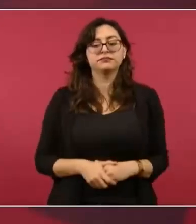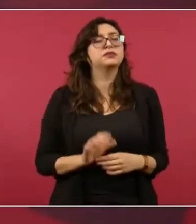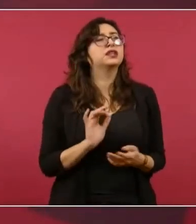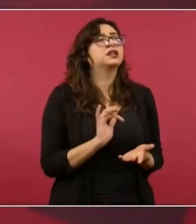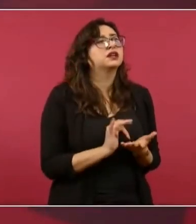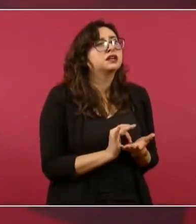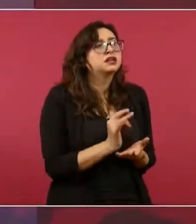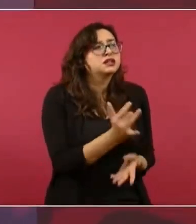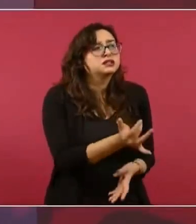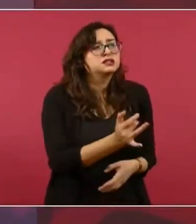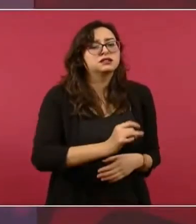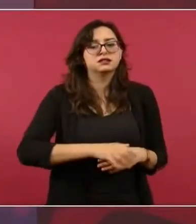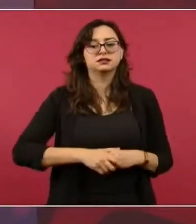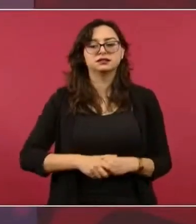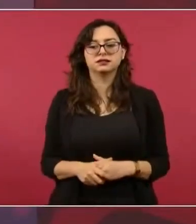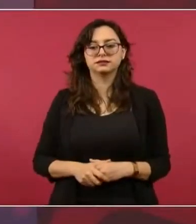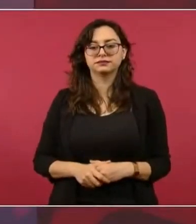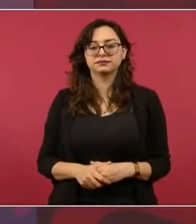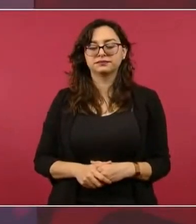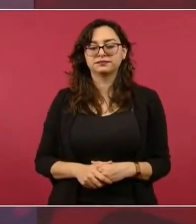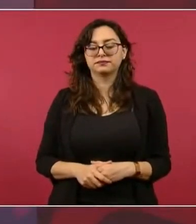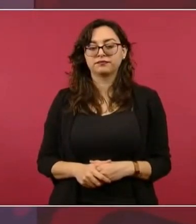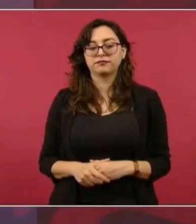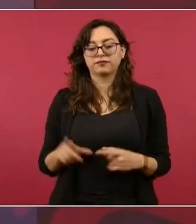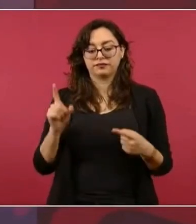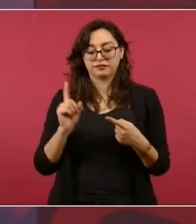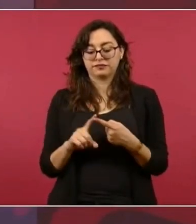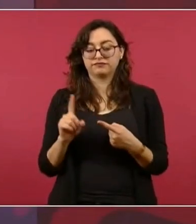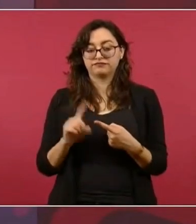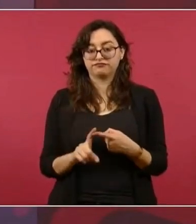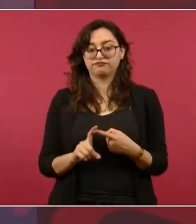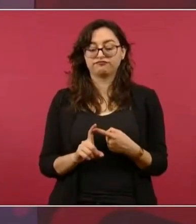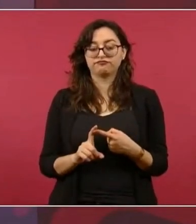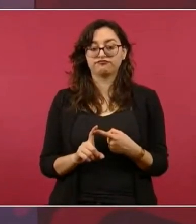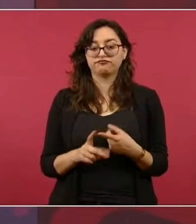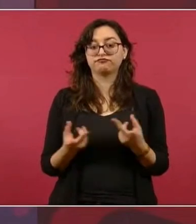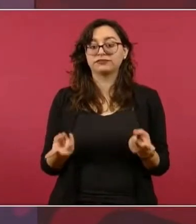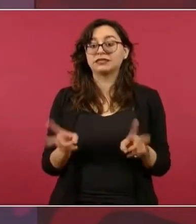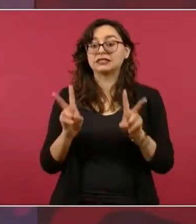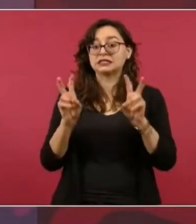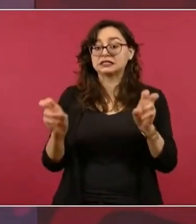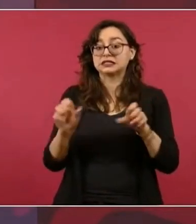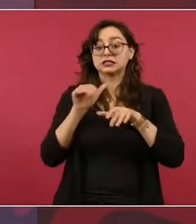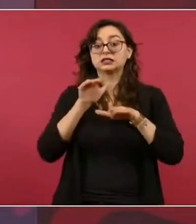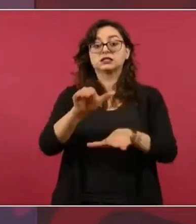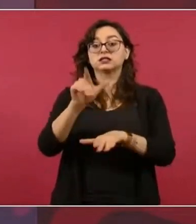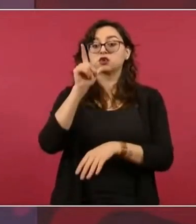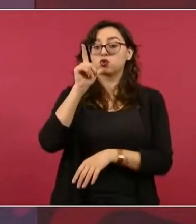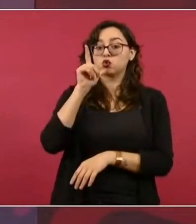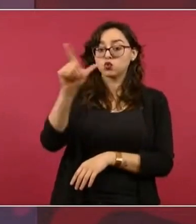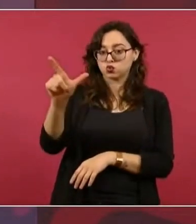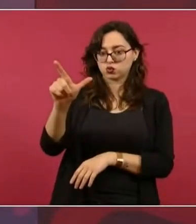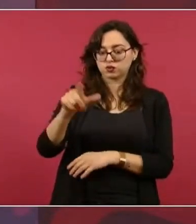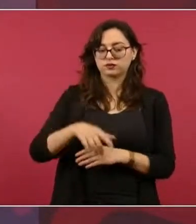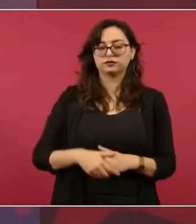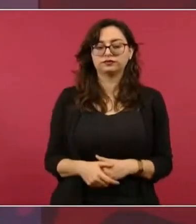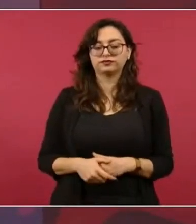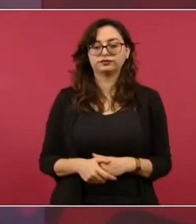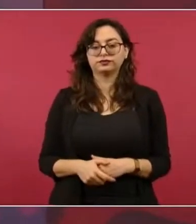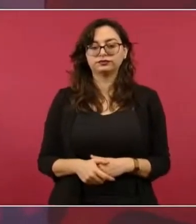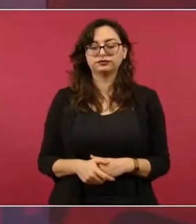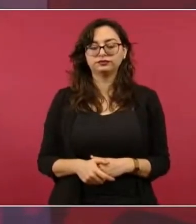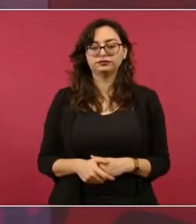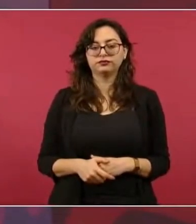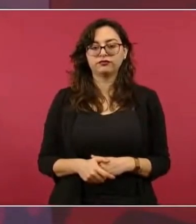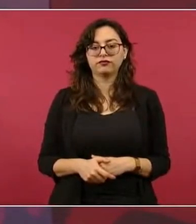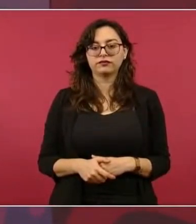Los precios de la luz, nosotros estamos